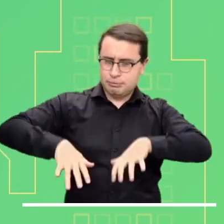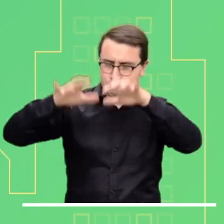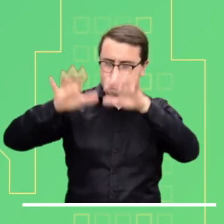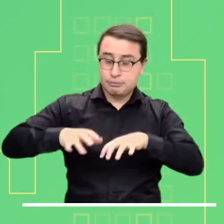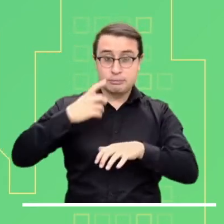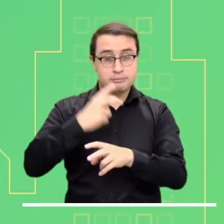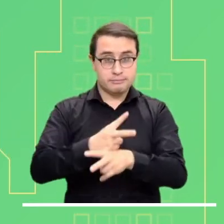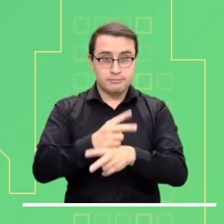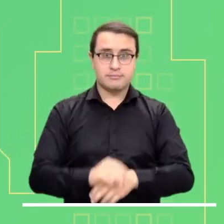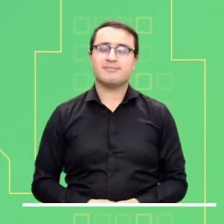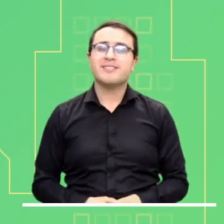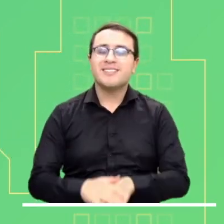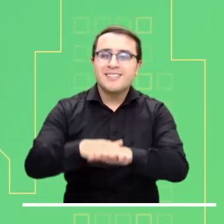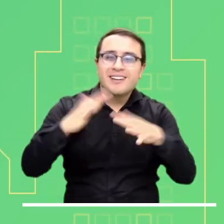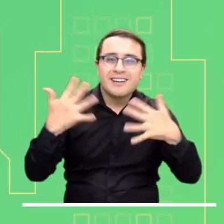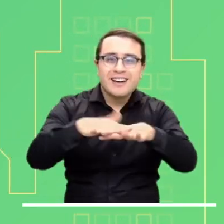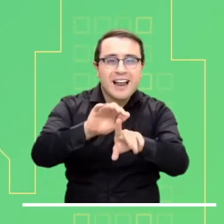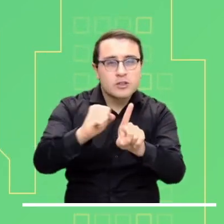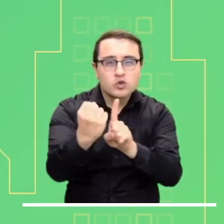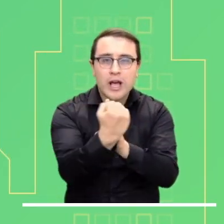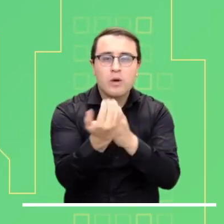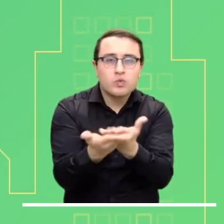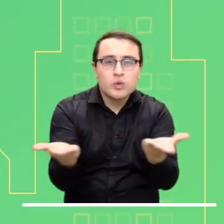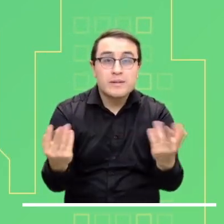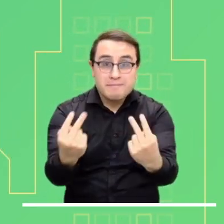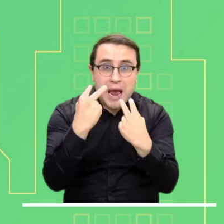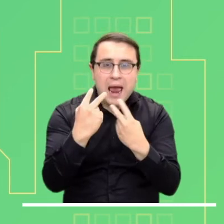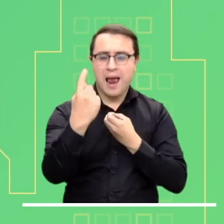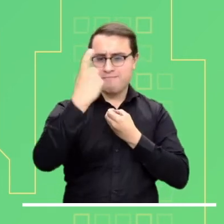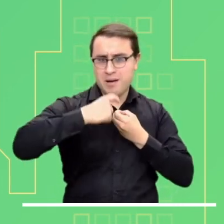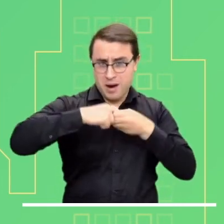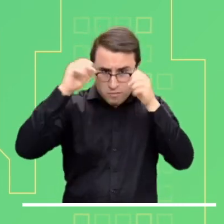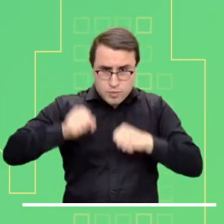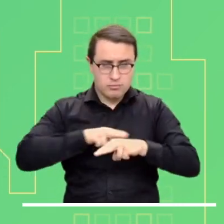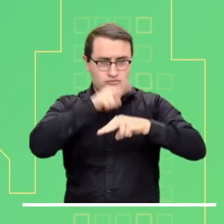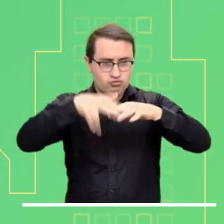A alerta naranja por viento y oleaje en el occidente del Mar Caribe.